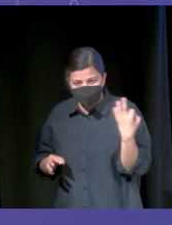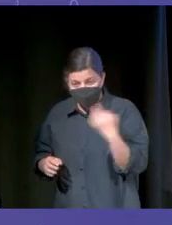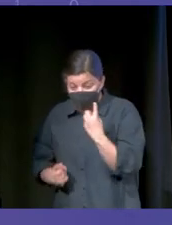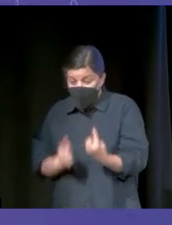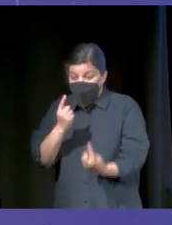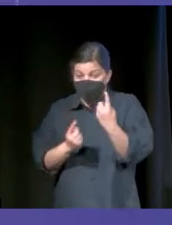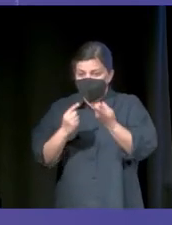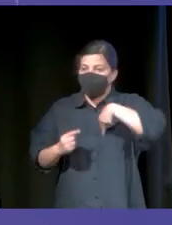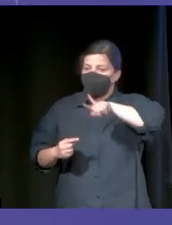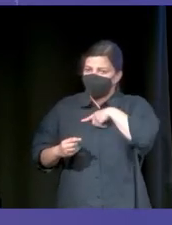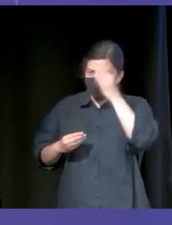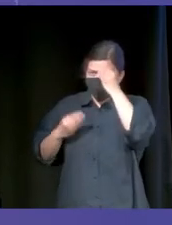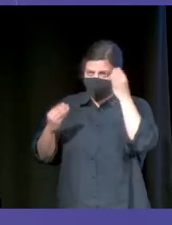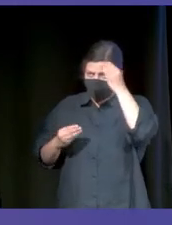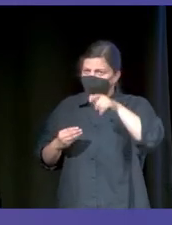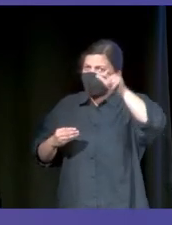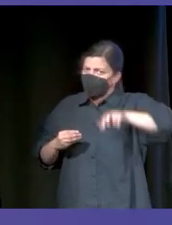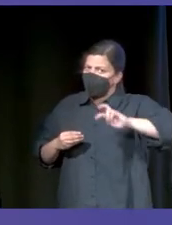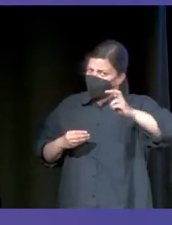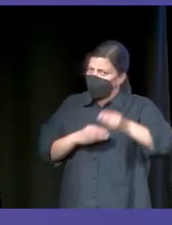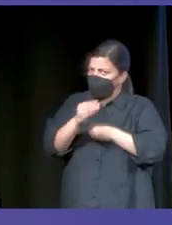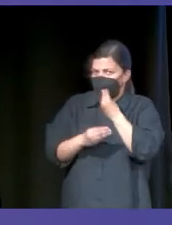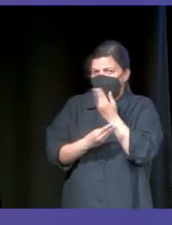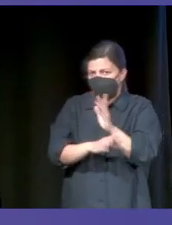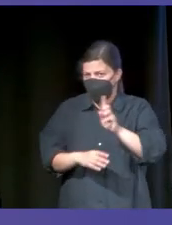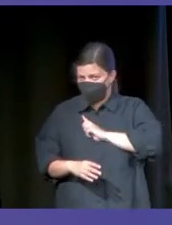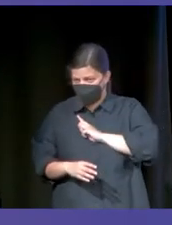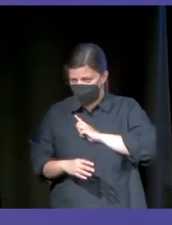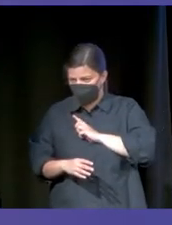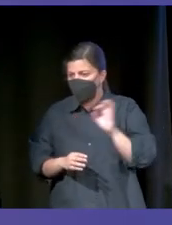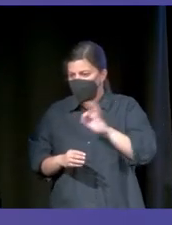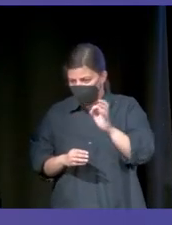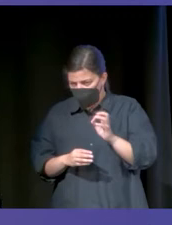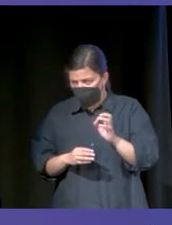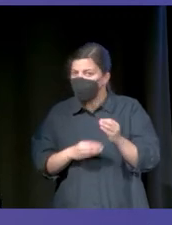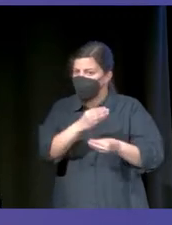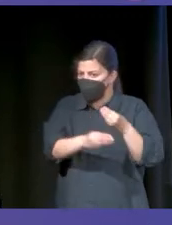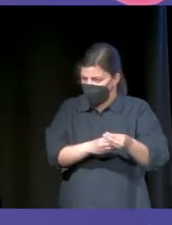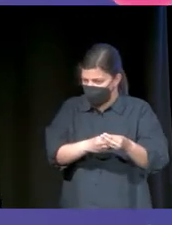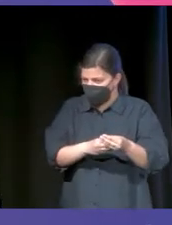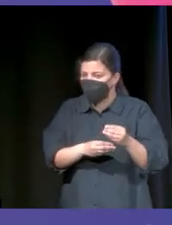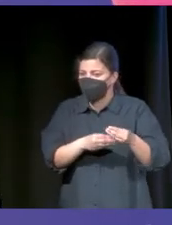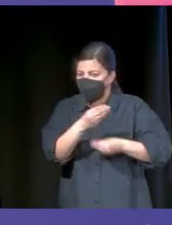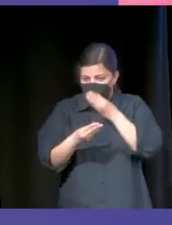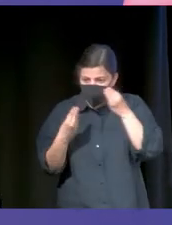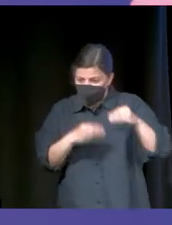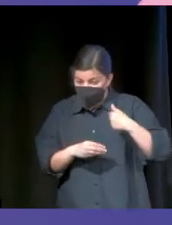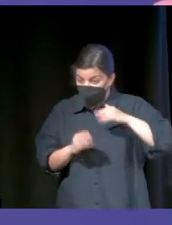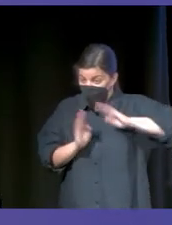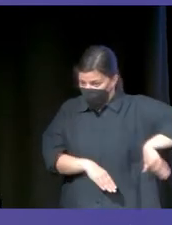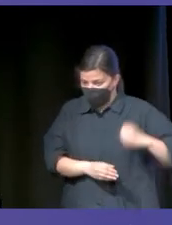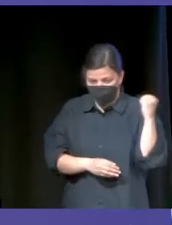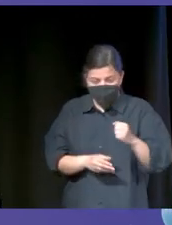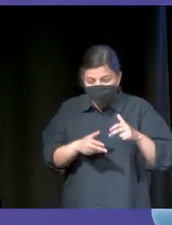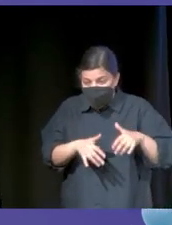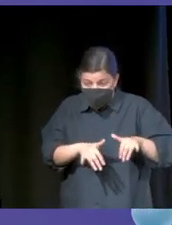tendemos a pensar que siempre hay alguien que lo hará mejor que nosotros. O que lo hará. Y subcontratamos. Yo he sido el último, sin matar, pero yo